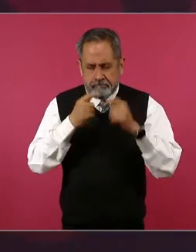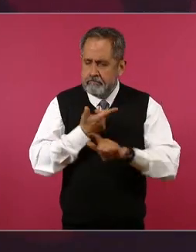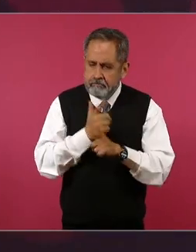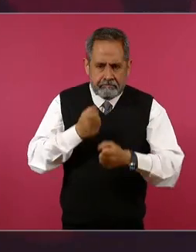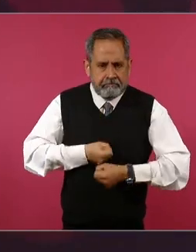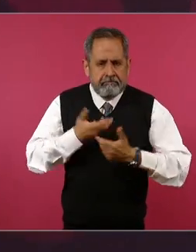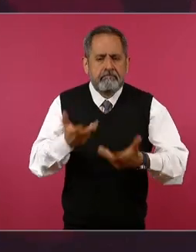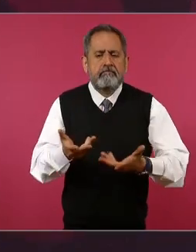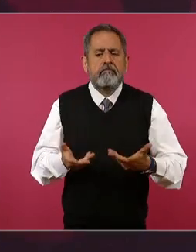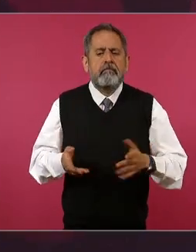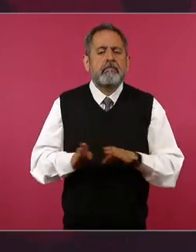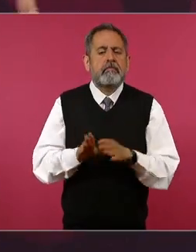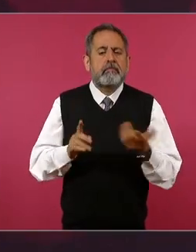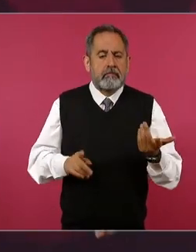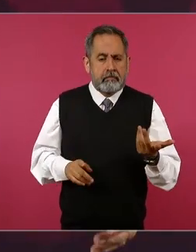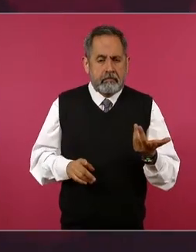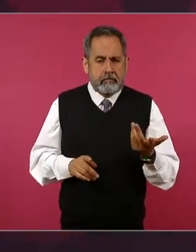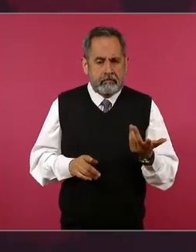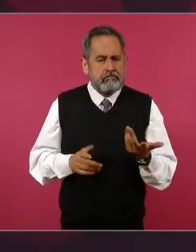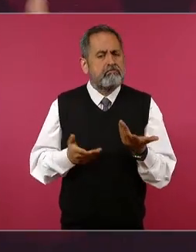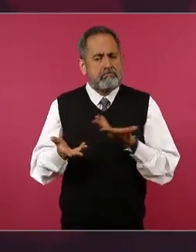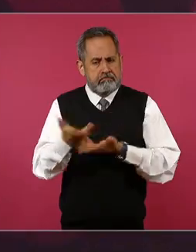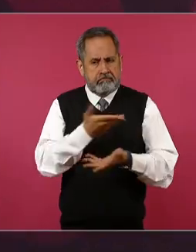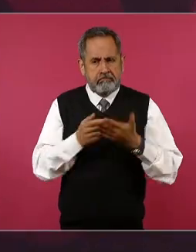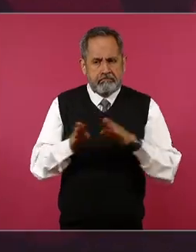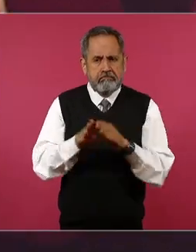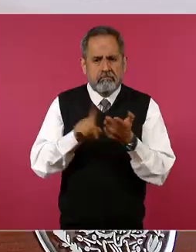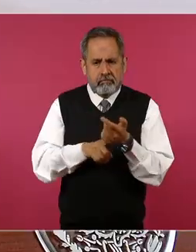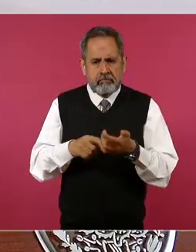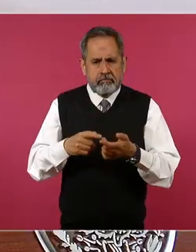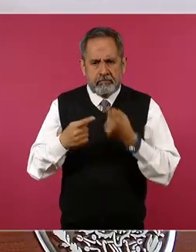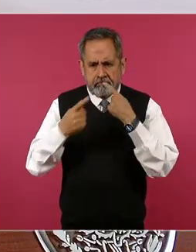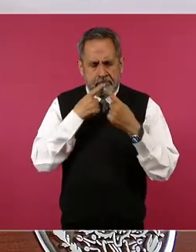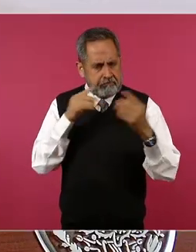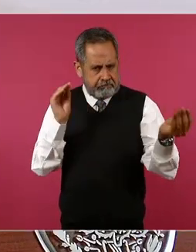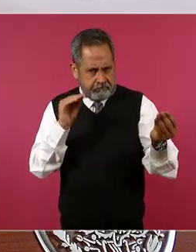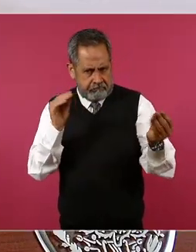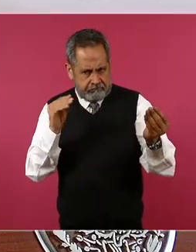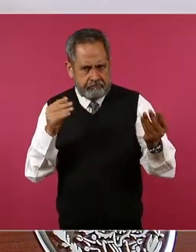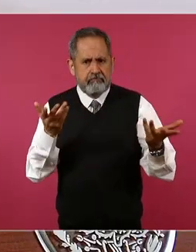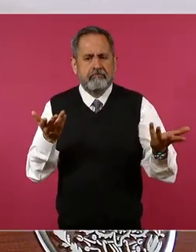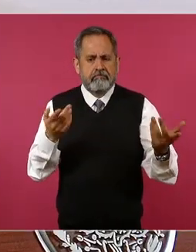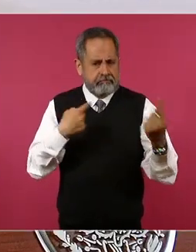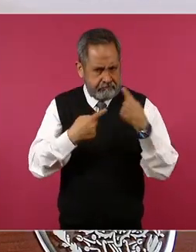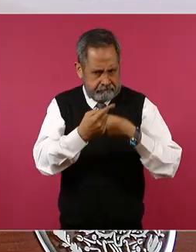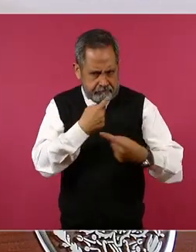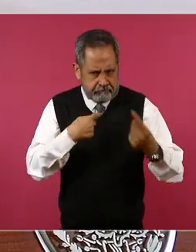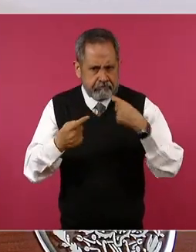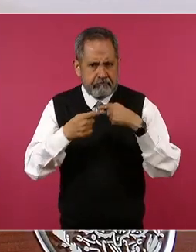porque esto da oportunidad a que haya réplica sin necesidad de que yo insulte a nadie